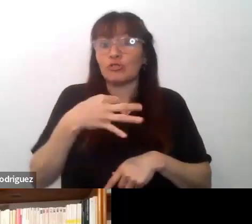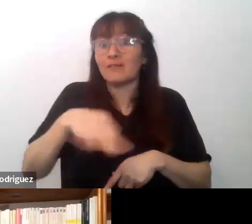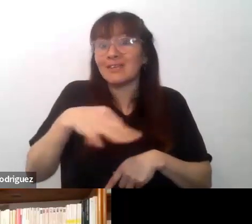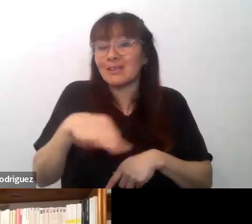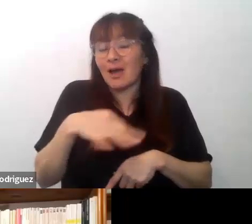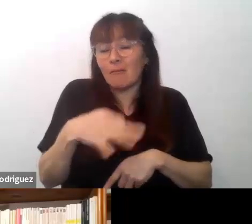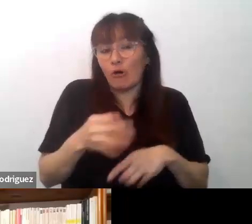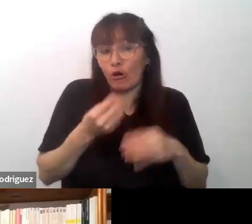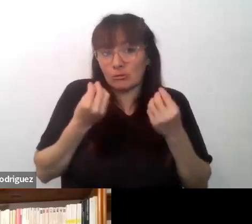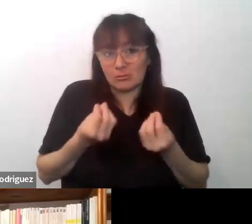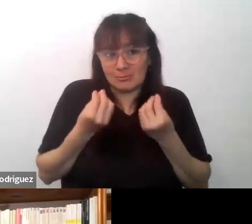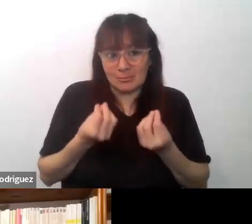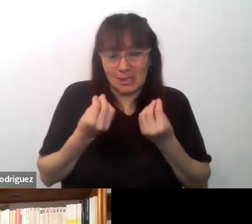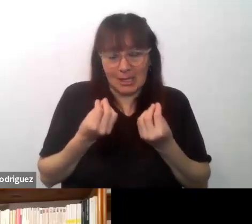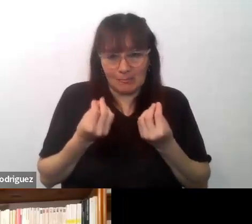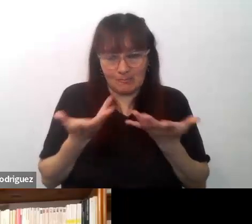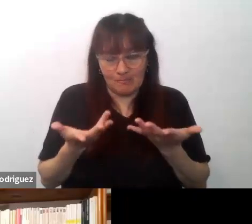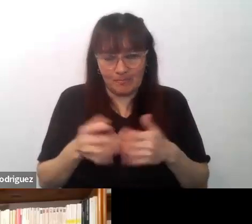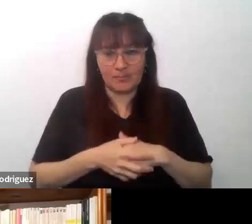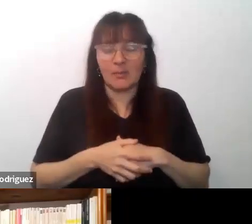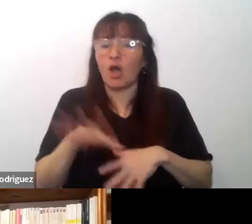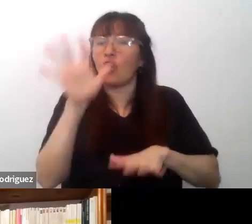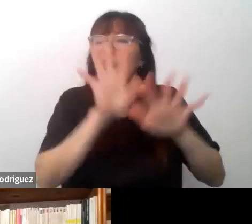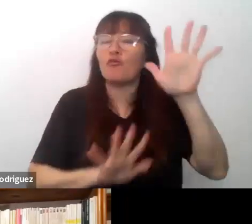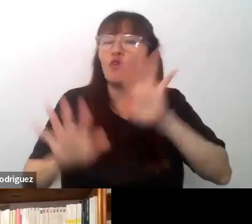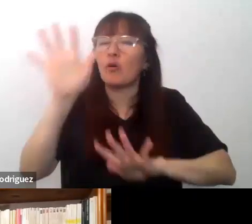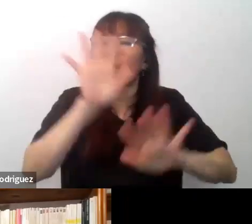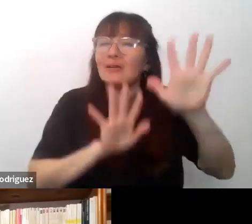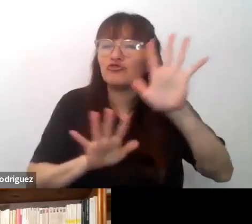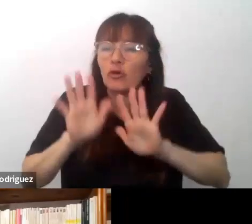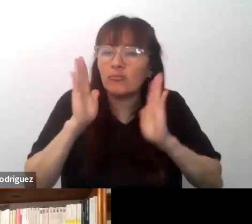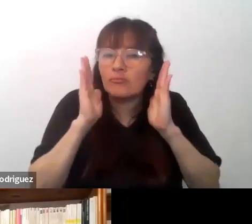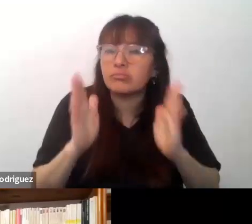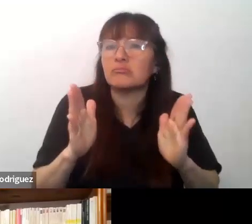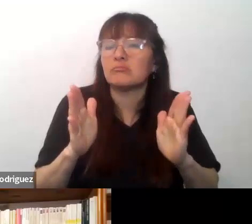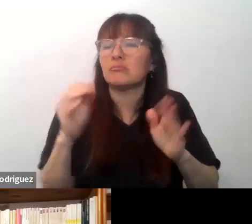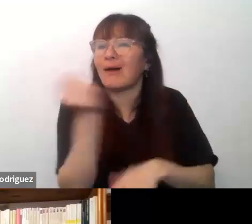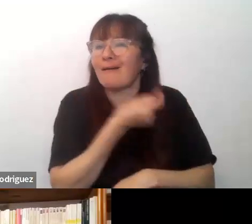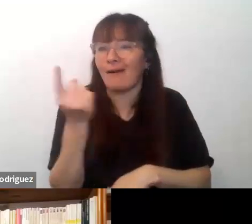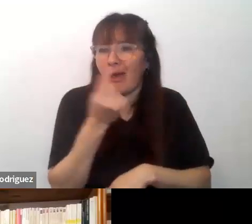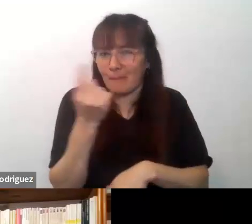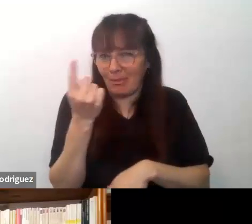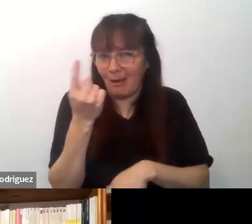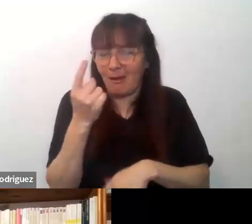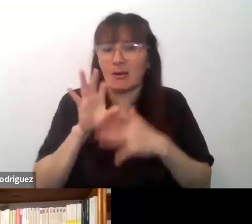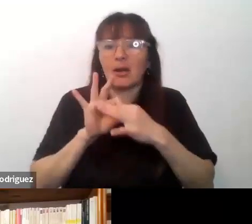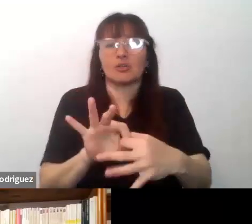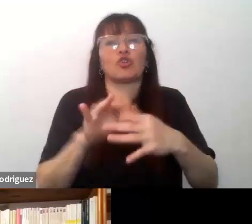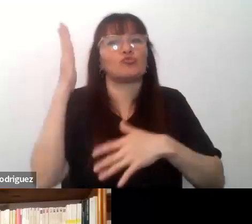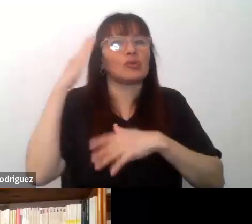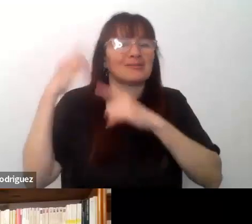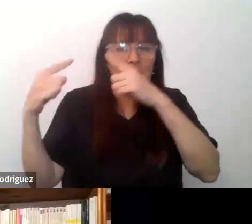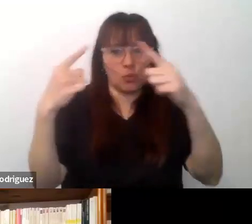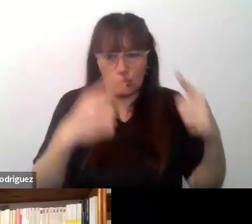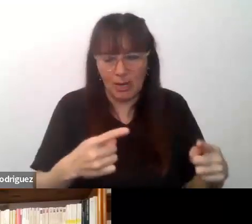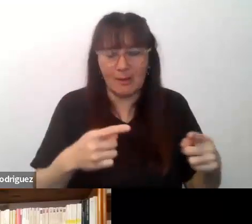abandonar una formación ligera a la interculturalidad la intercultural